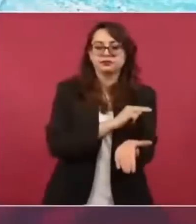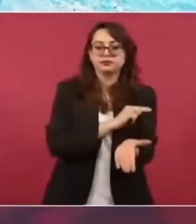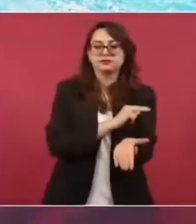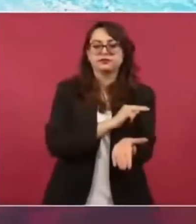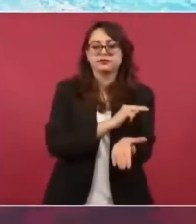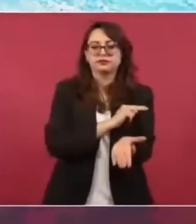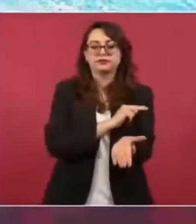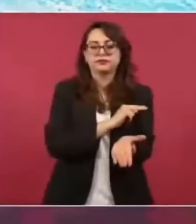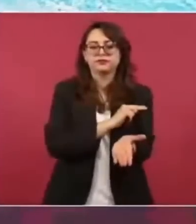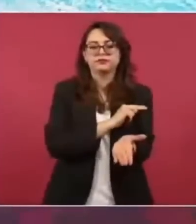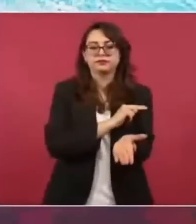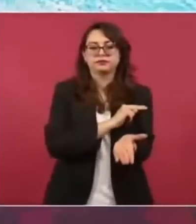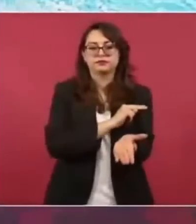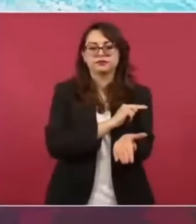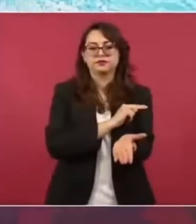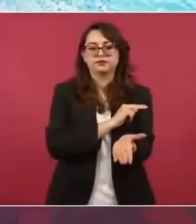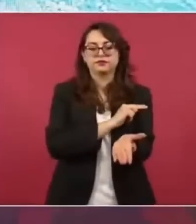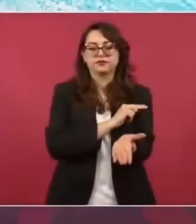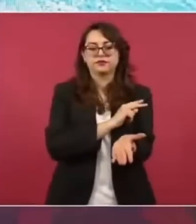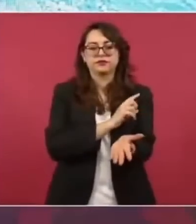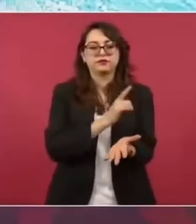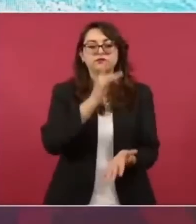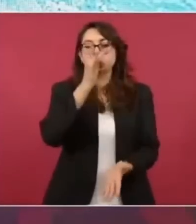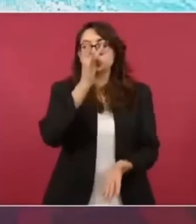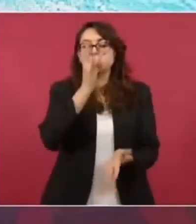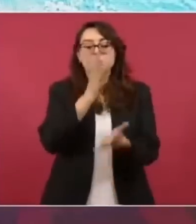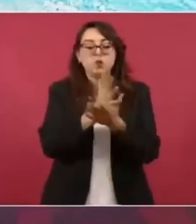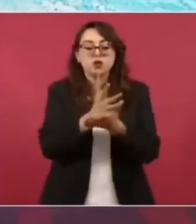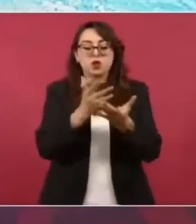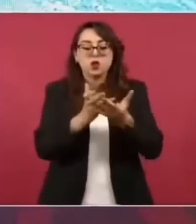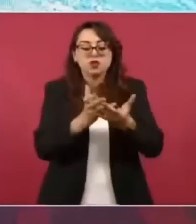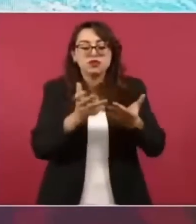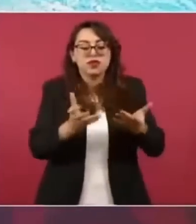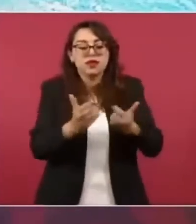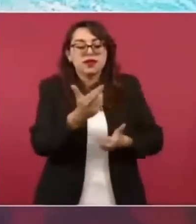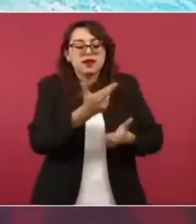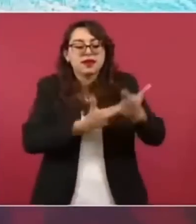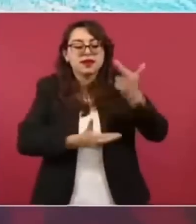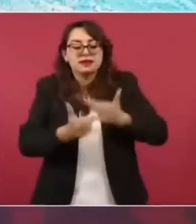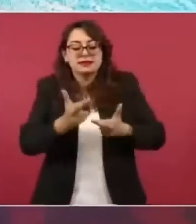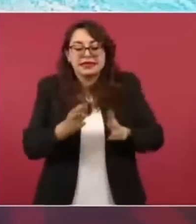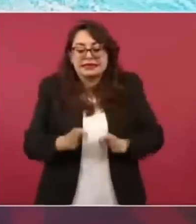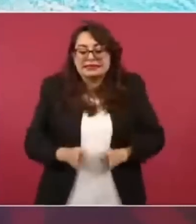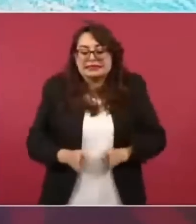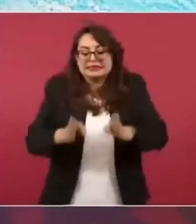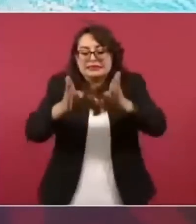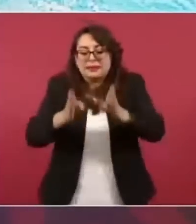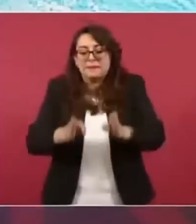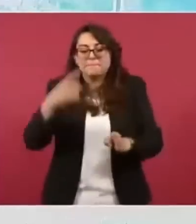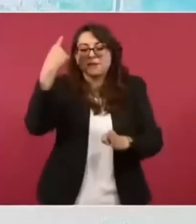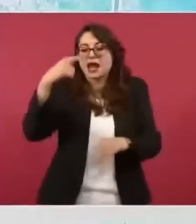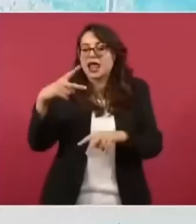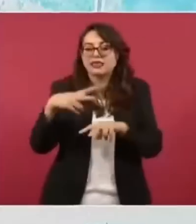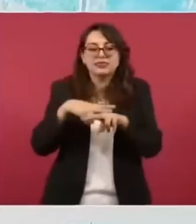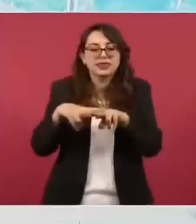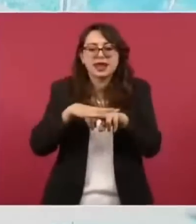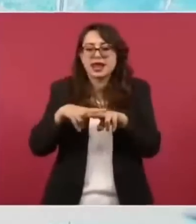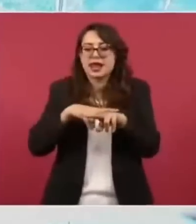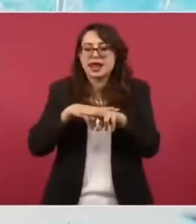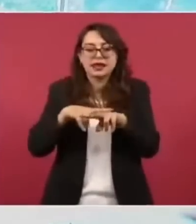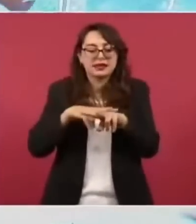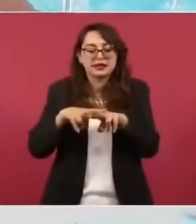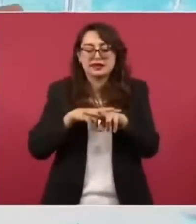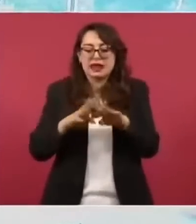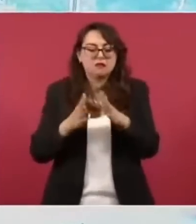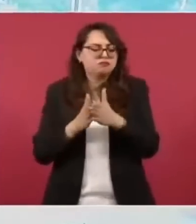quiero es la devolución de este tramo de concesión por esto